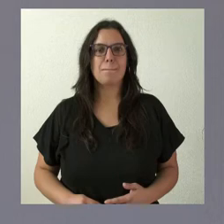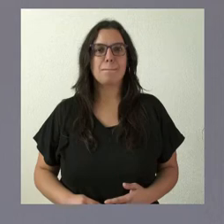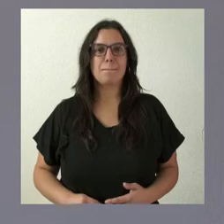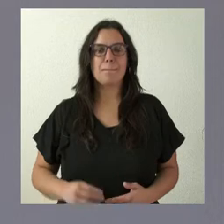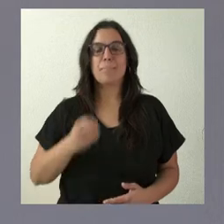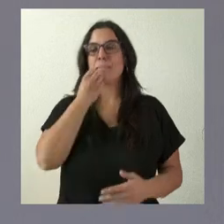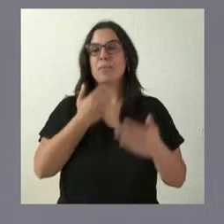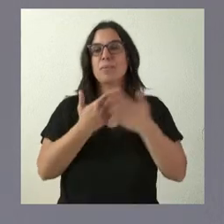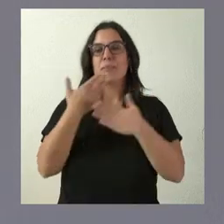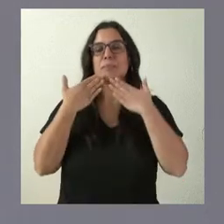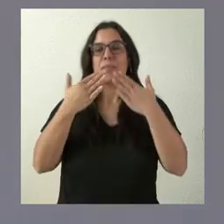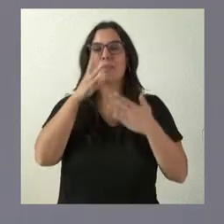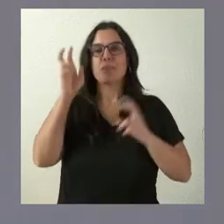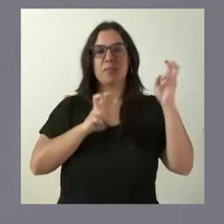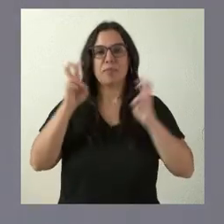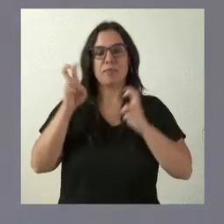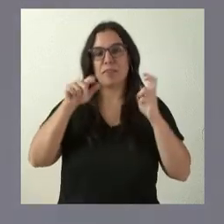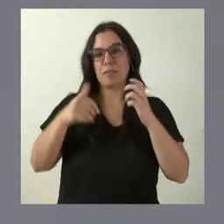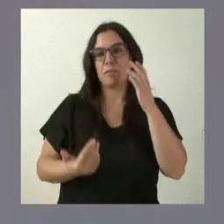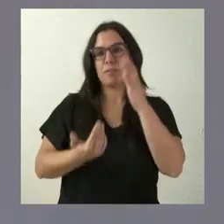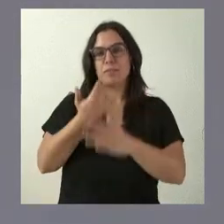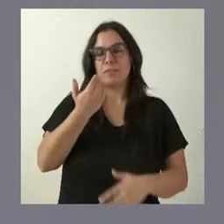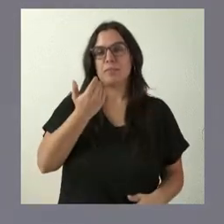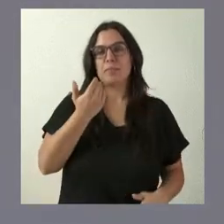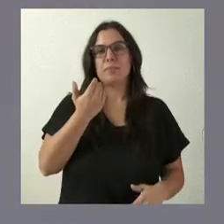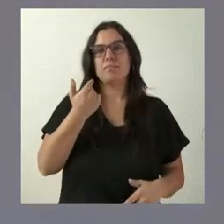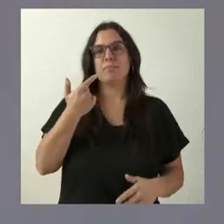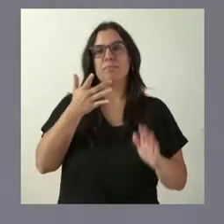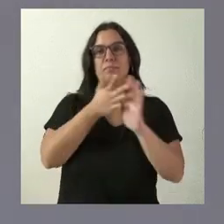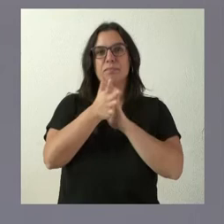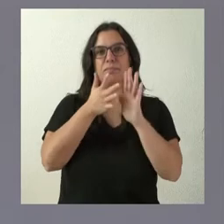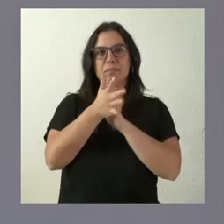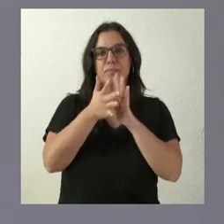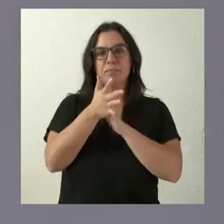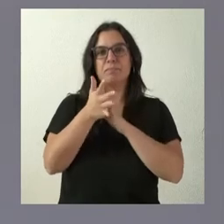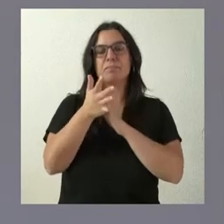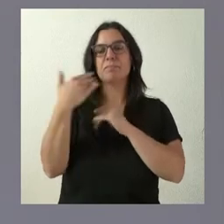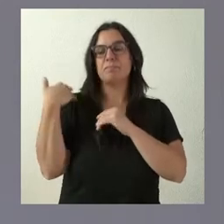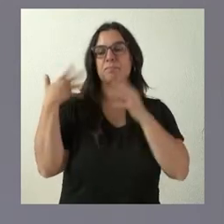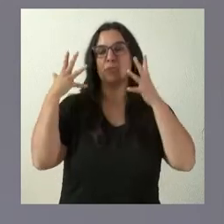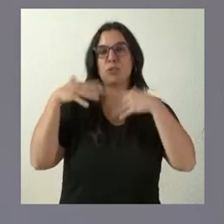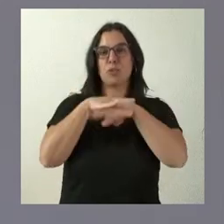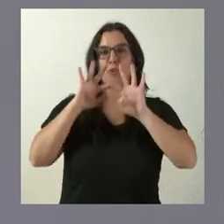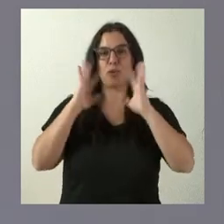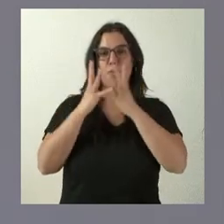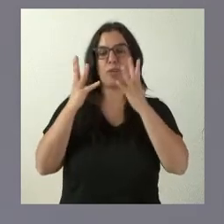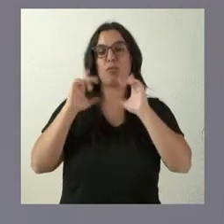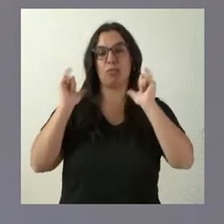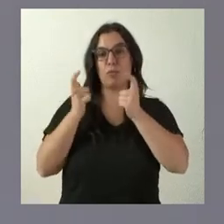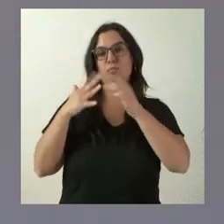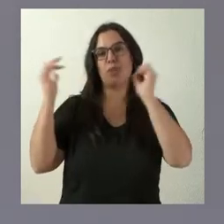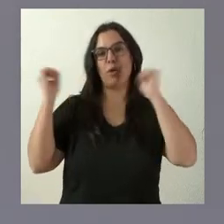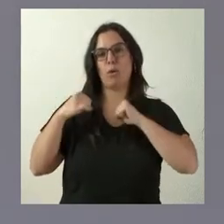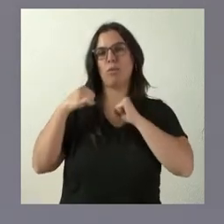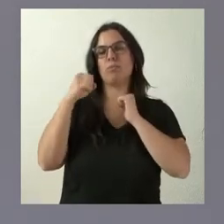Muchas gracias por su presencia aquí esta mañana, en donde daremos cuenta de los acuerdos del Consejo de Gobierno en la reunión que se ha celebrado este año de